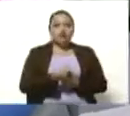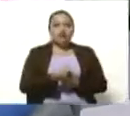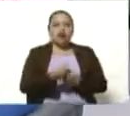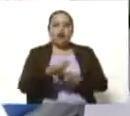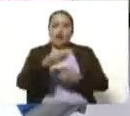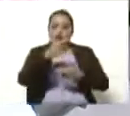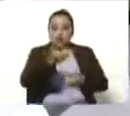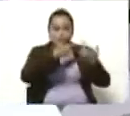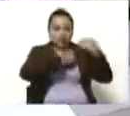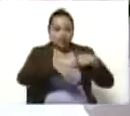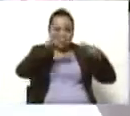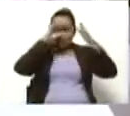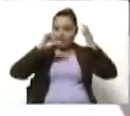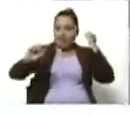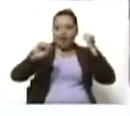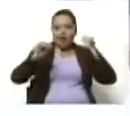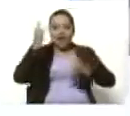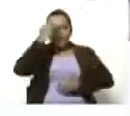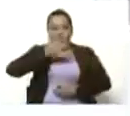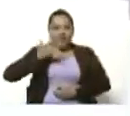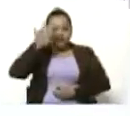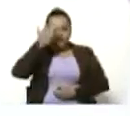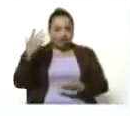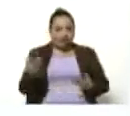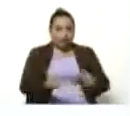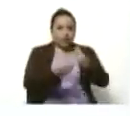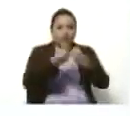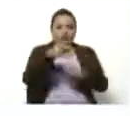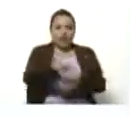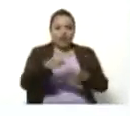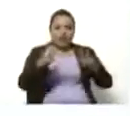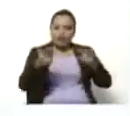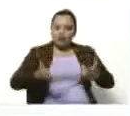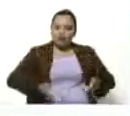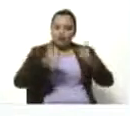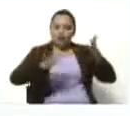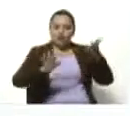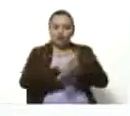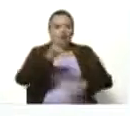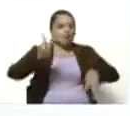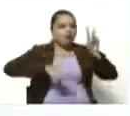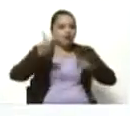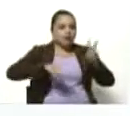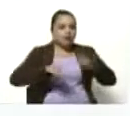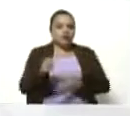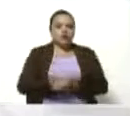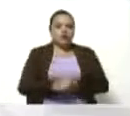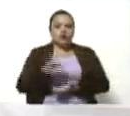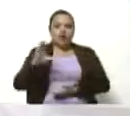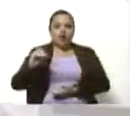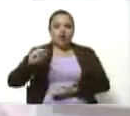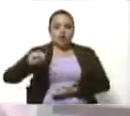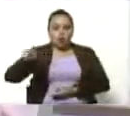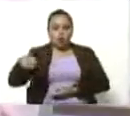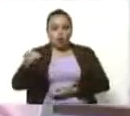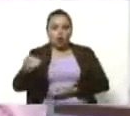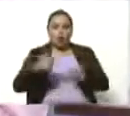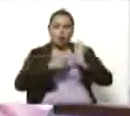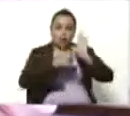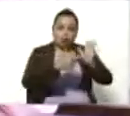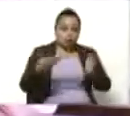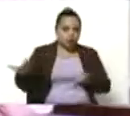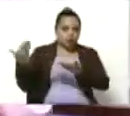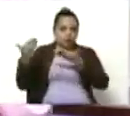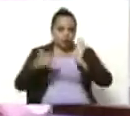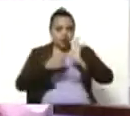acompañaron para esta importantísima inauguración de la exposición del Congo, que bueno, que ahí veo que están pasando imágenes de las piezas, de